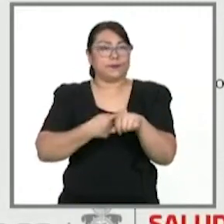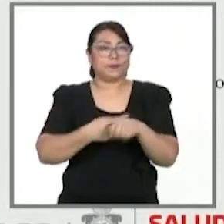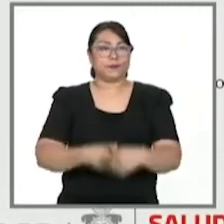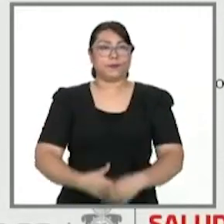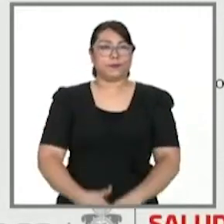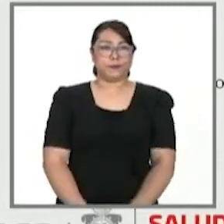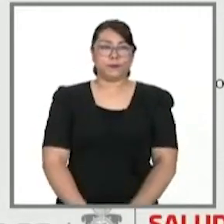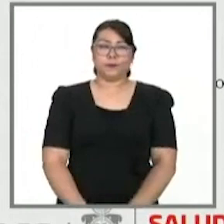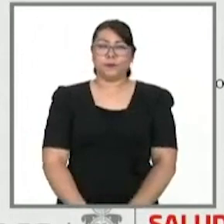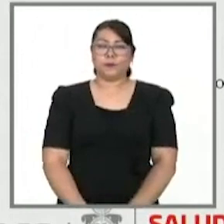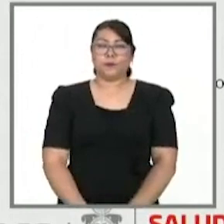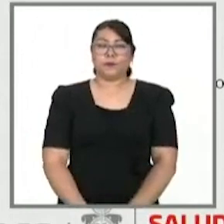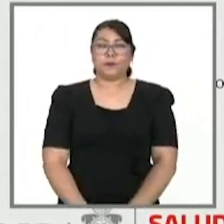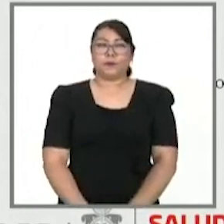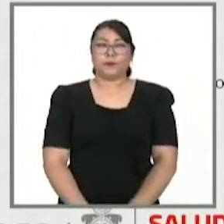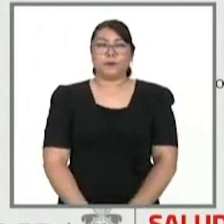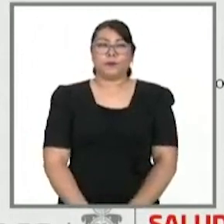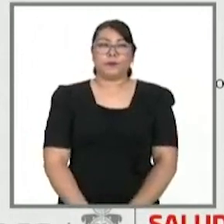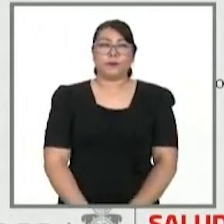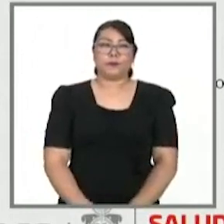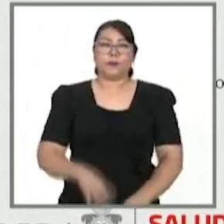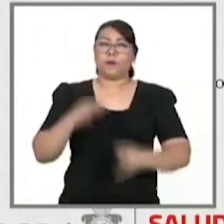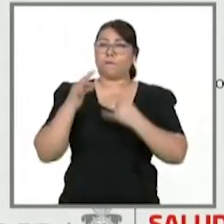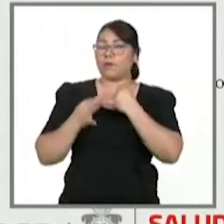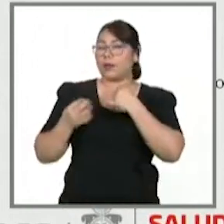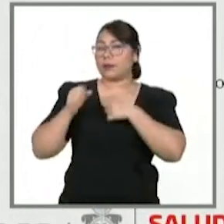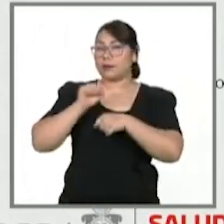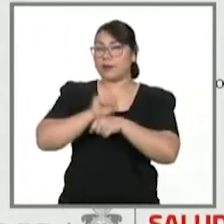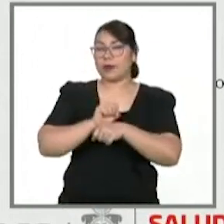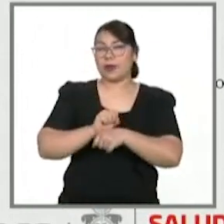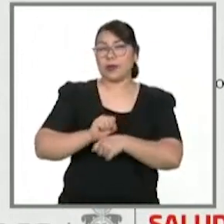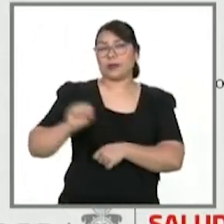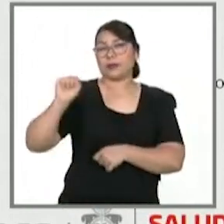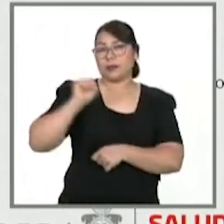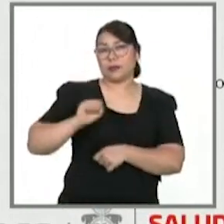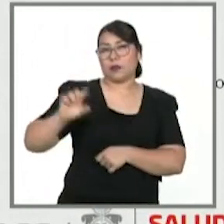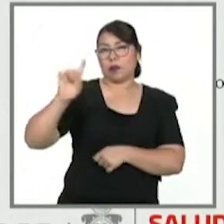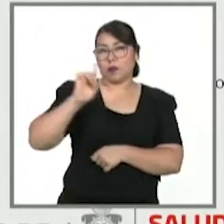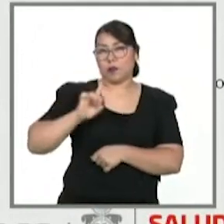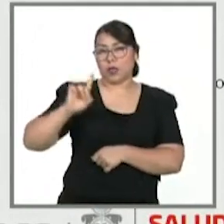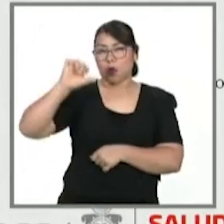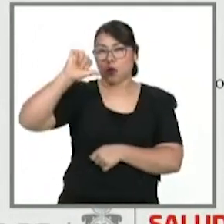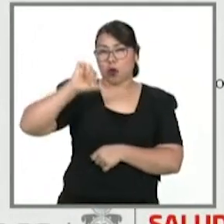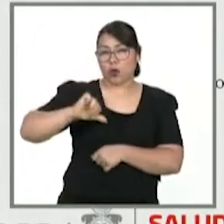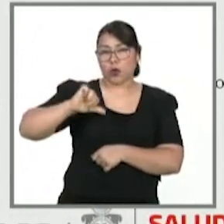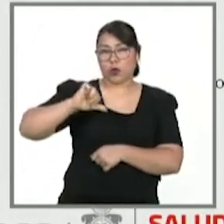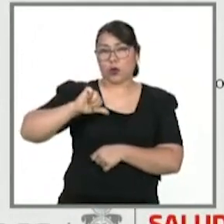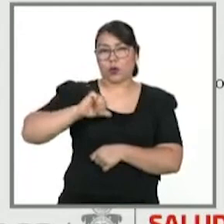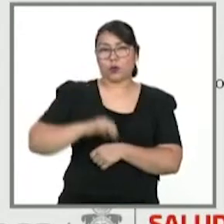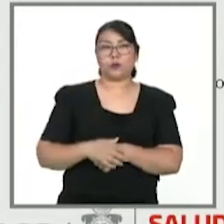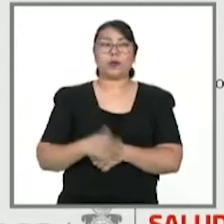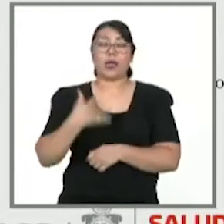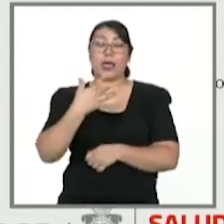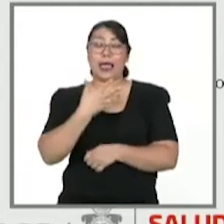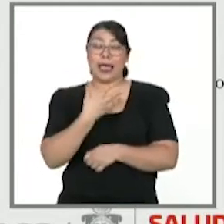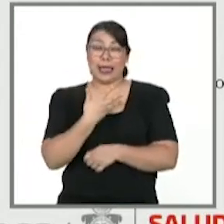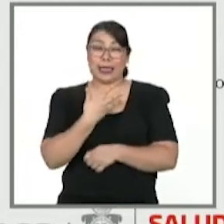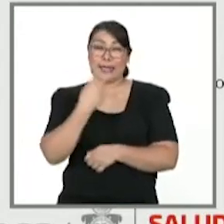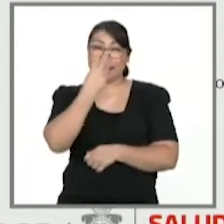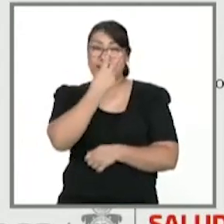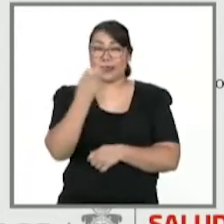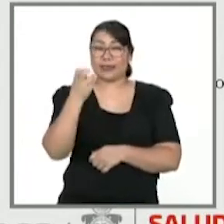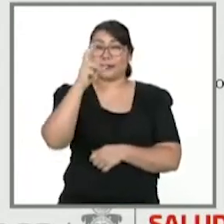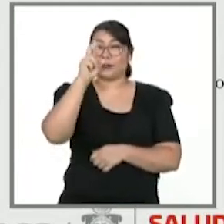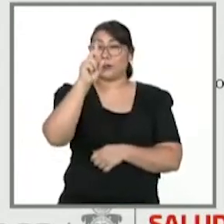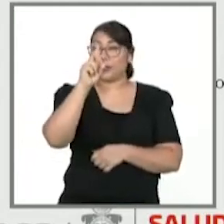Del acumulado del fin de semana, sábado, domingo y el día de hoy, tenemos 330